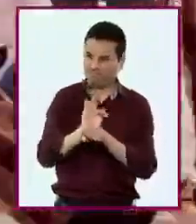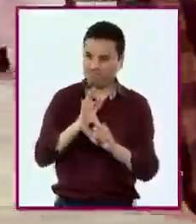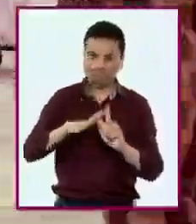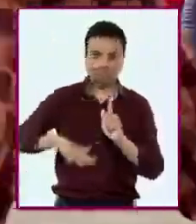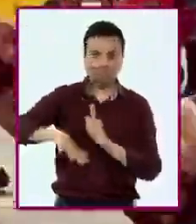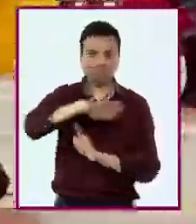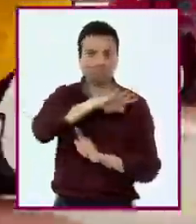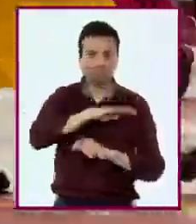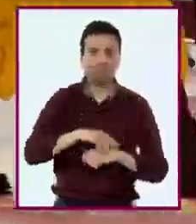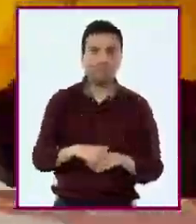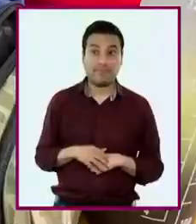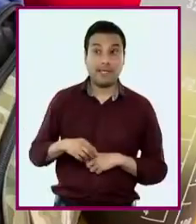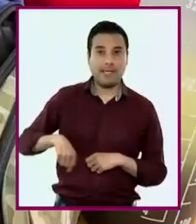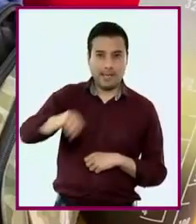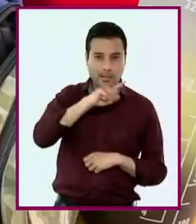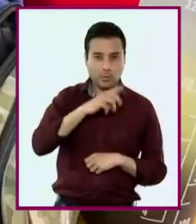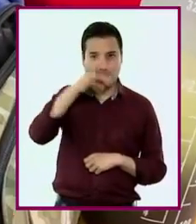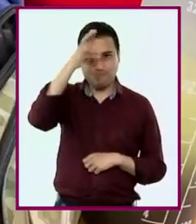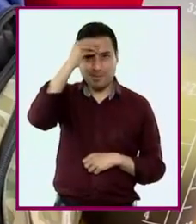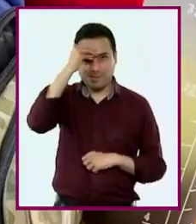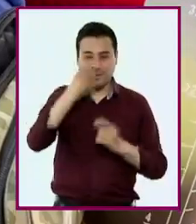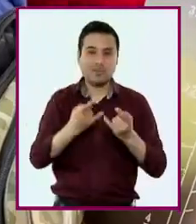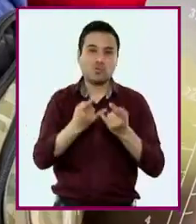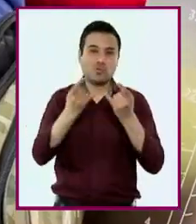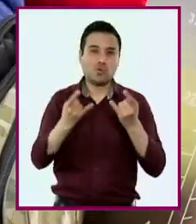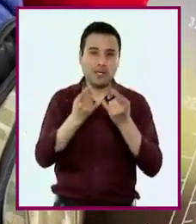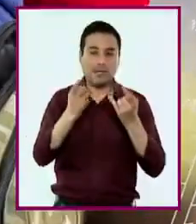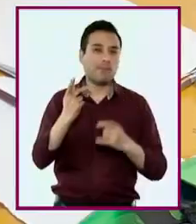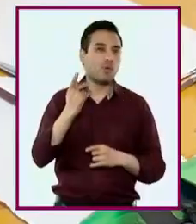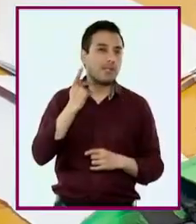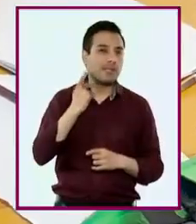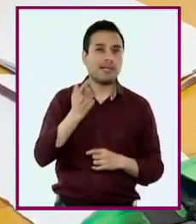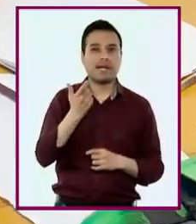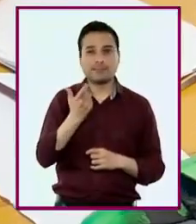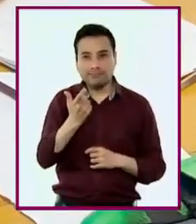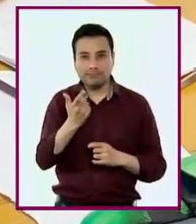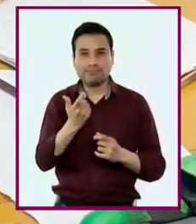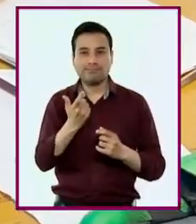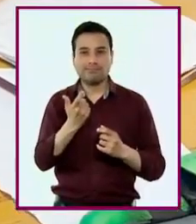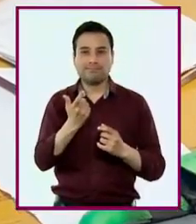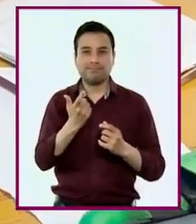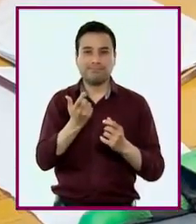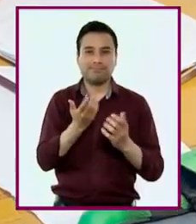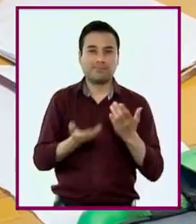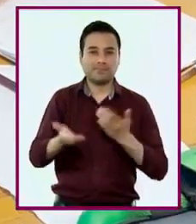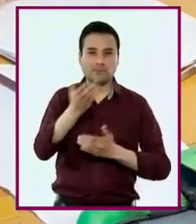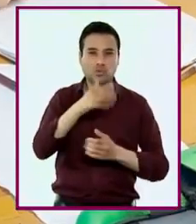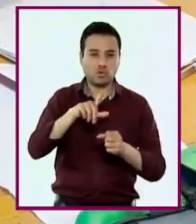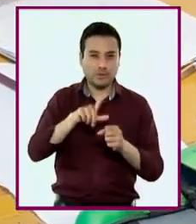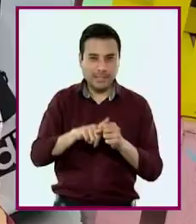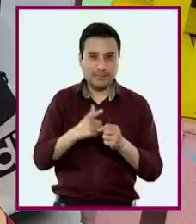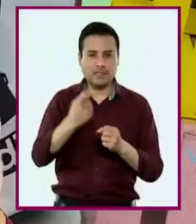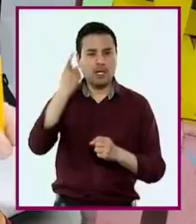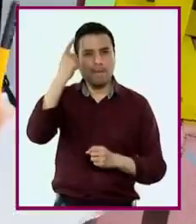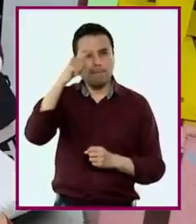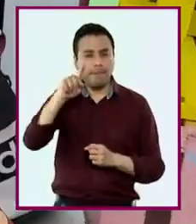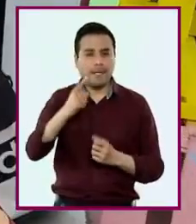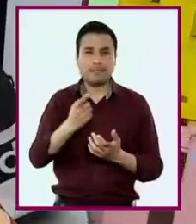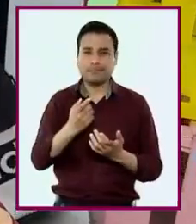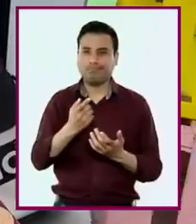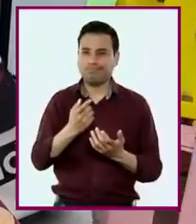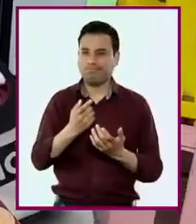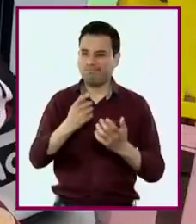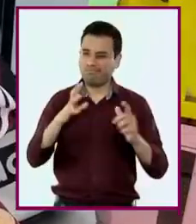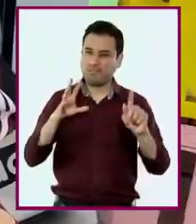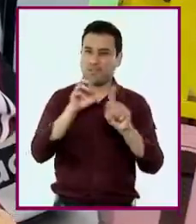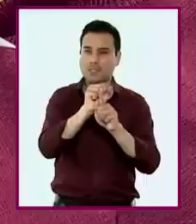valorar las transformaciones sociales, políticas, económicas y culturales en la búsqueda de la libertad, la igualdad,